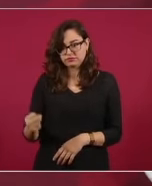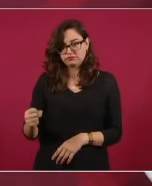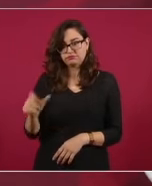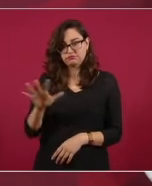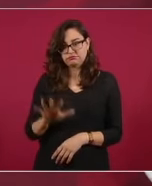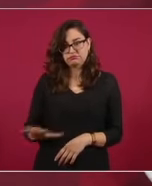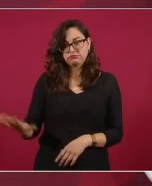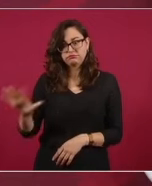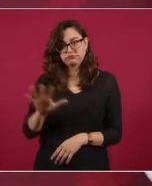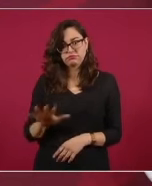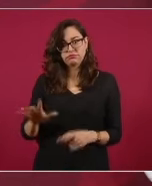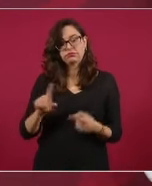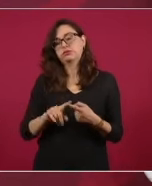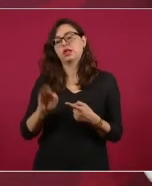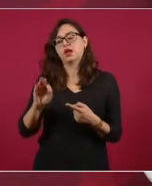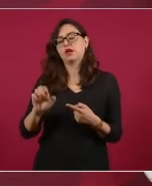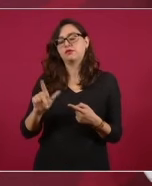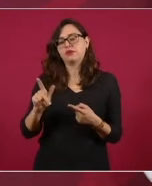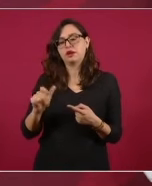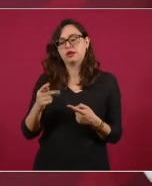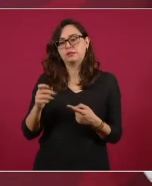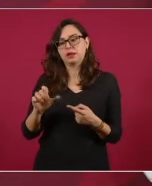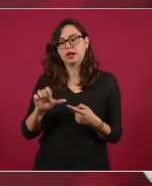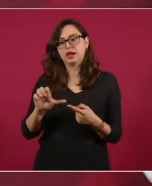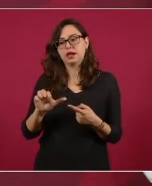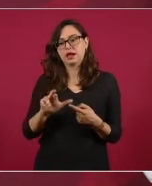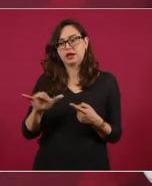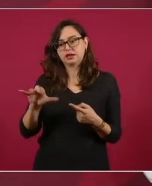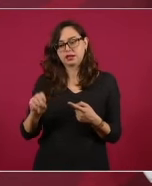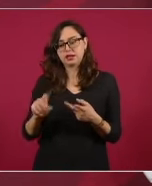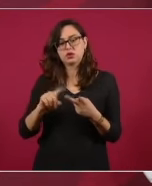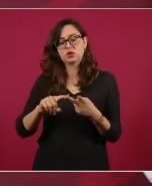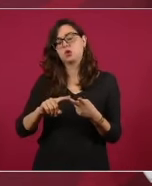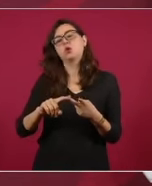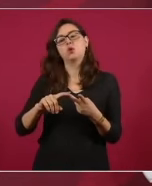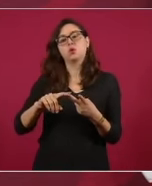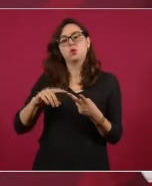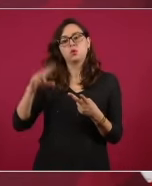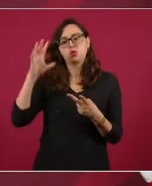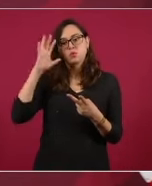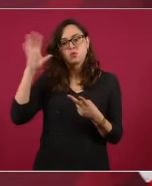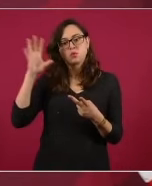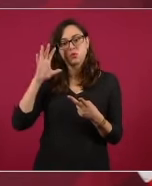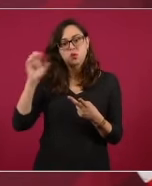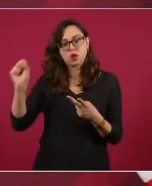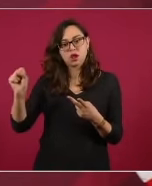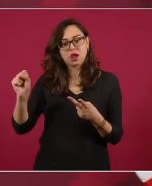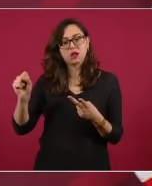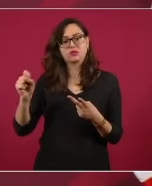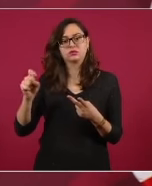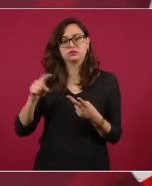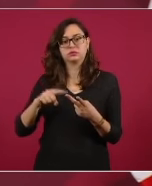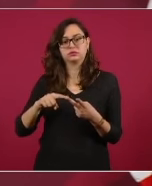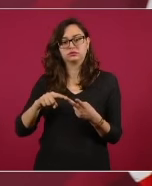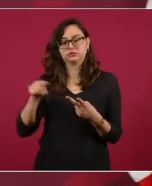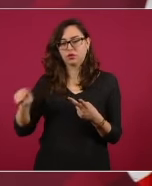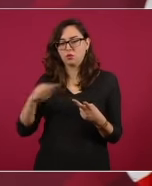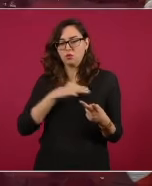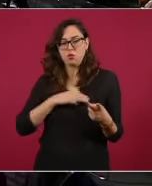Puerto, de Morelos, que es uno de los municipios más pobres, no sólo de la península, sino del país.